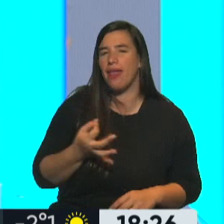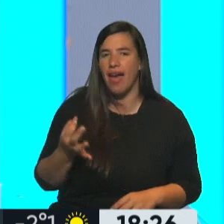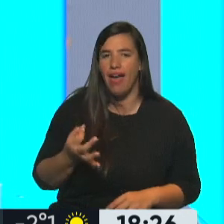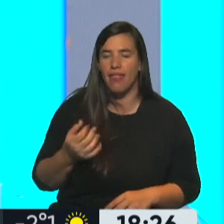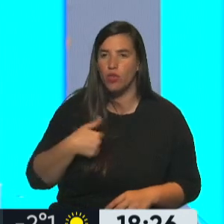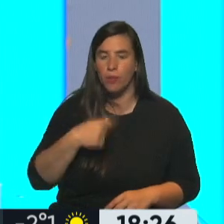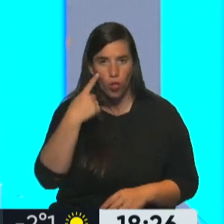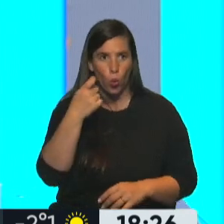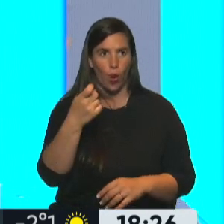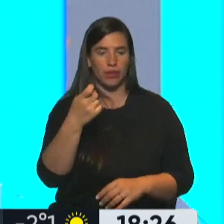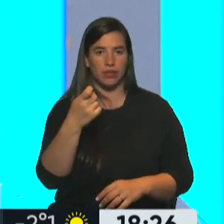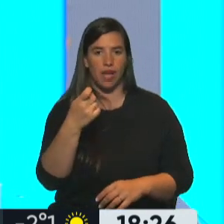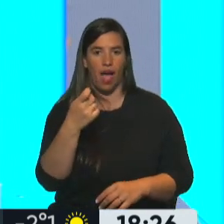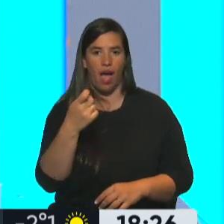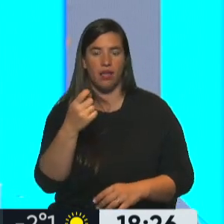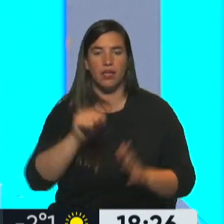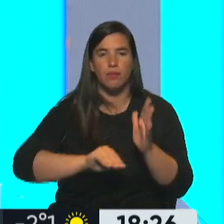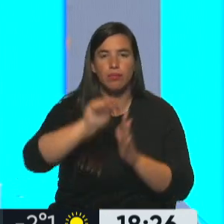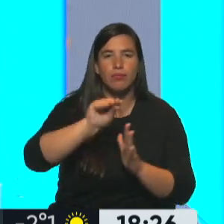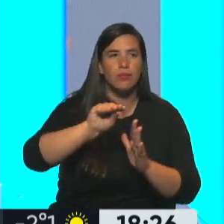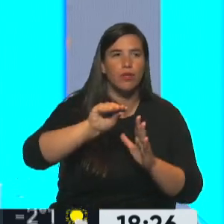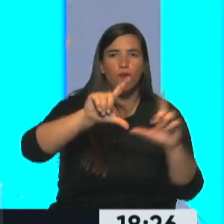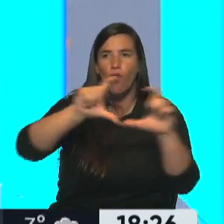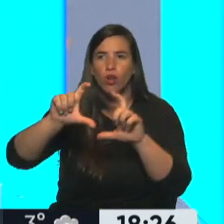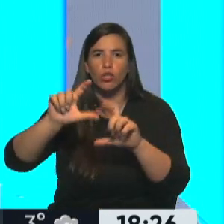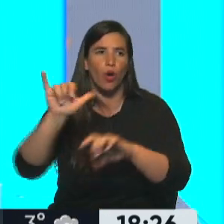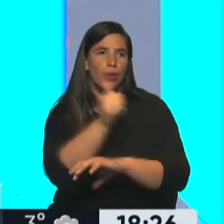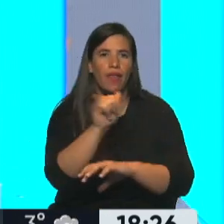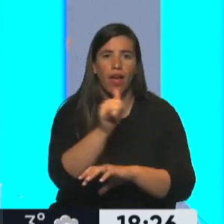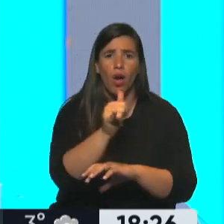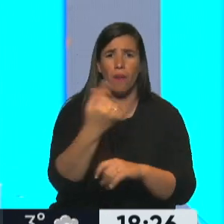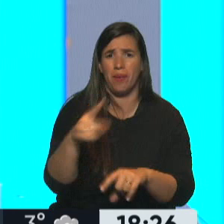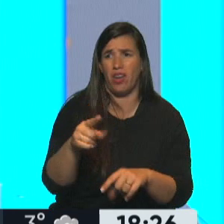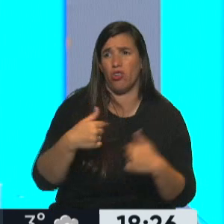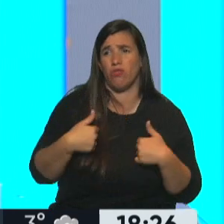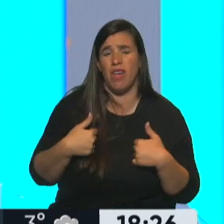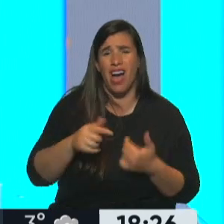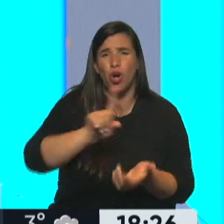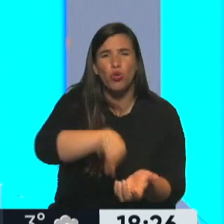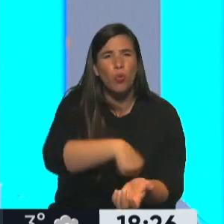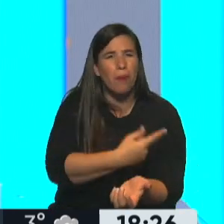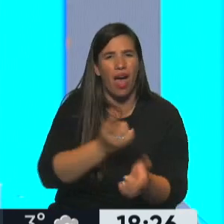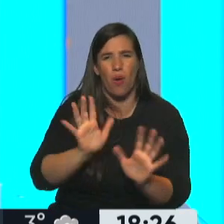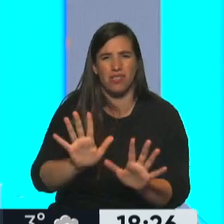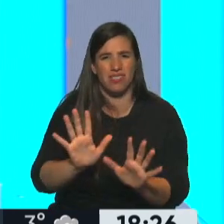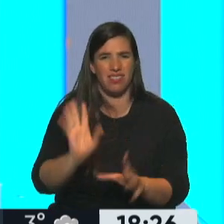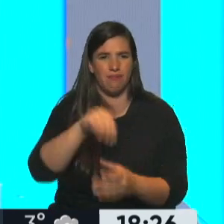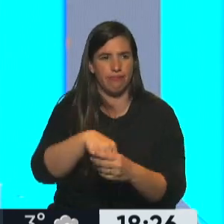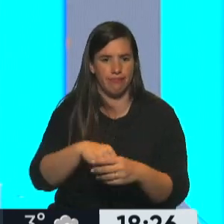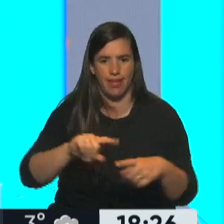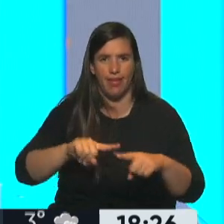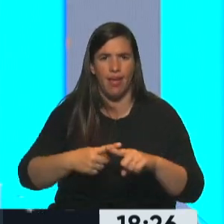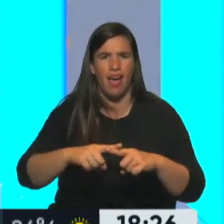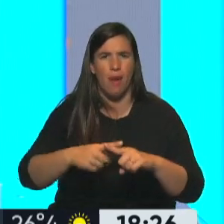es la cuestión de la presencialidad, de las fotos y de los videos. Pero uno ya está acostumbrado a la incorporación en la dinámica política normal,